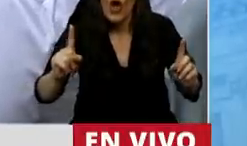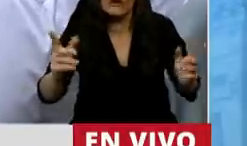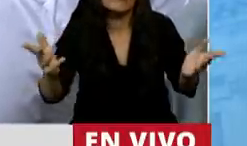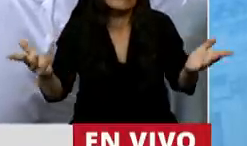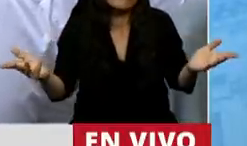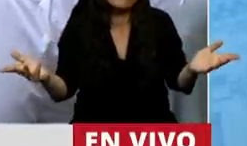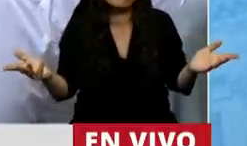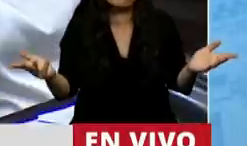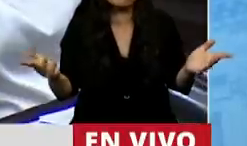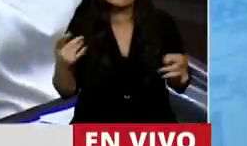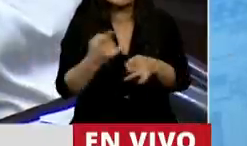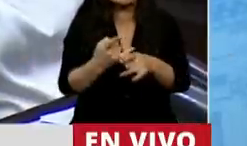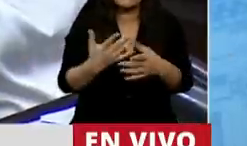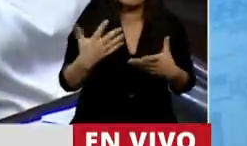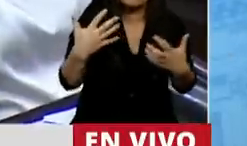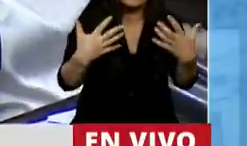siempre quedan resquemores.